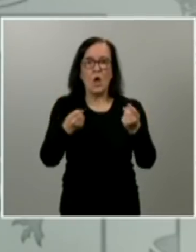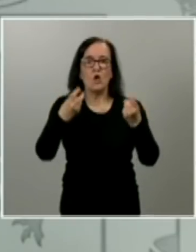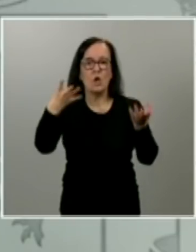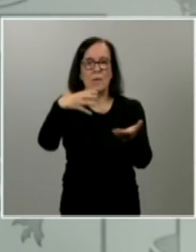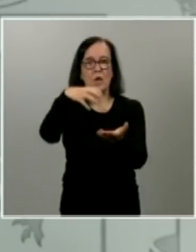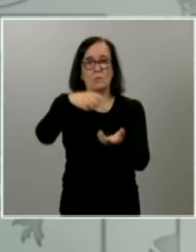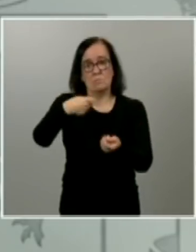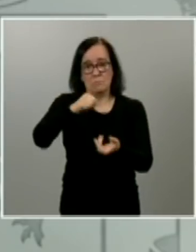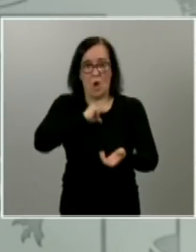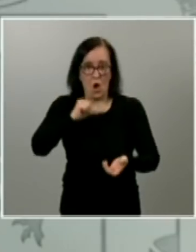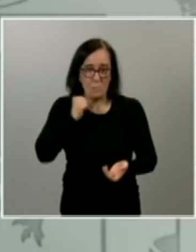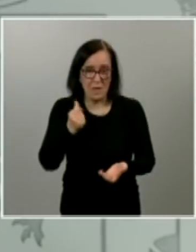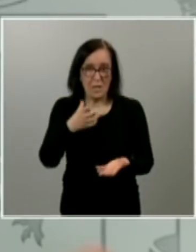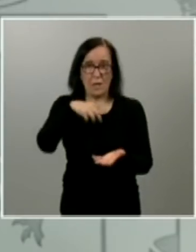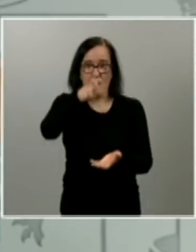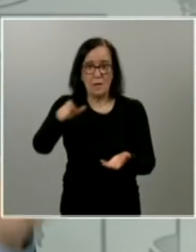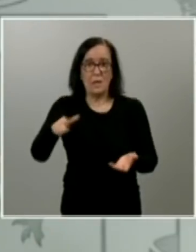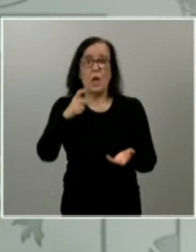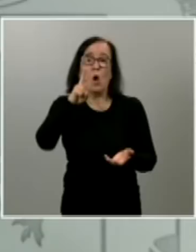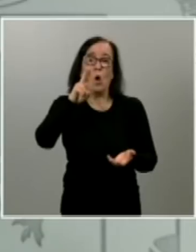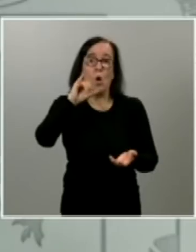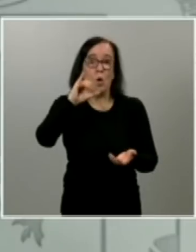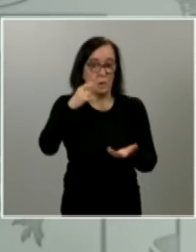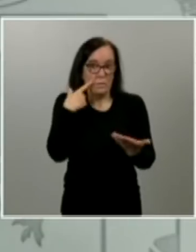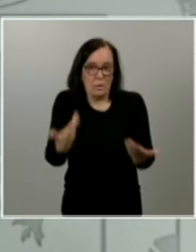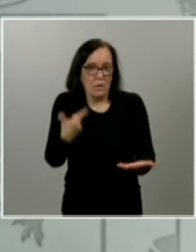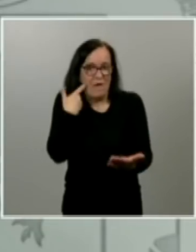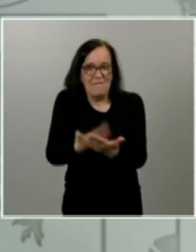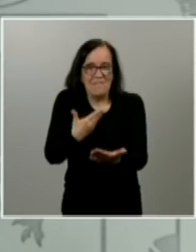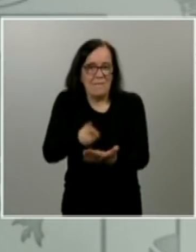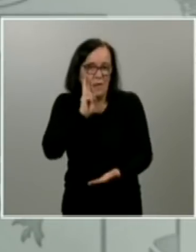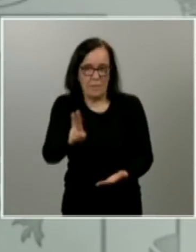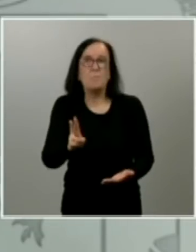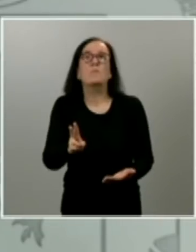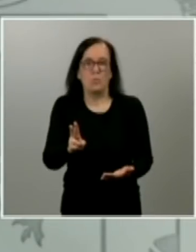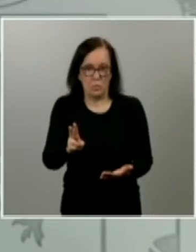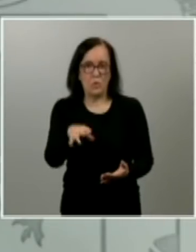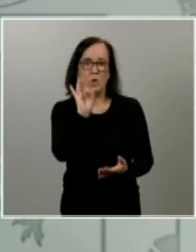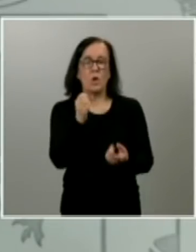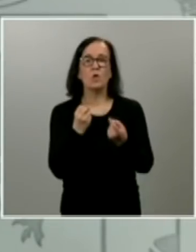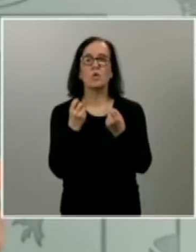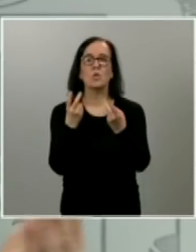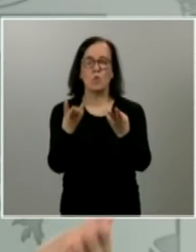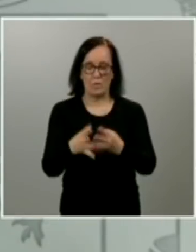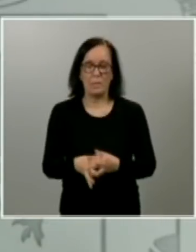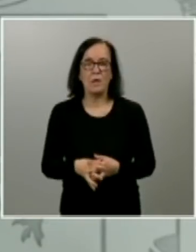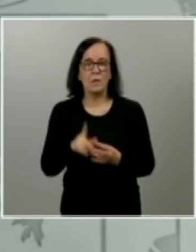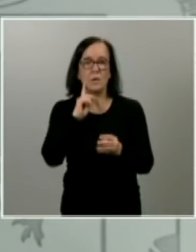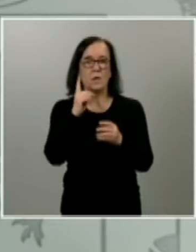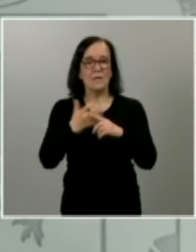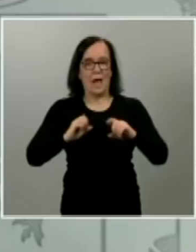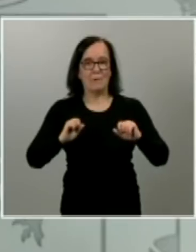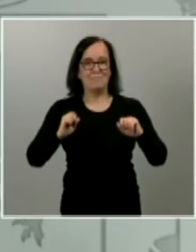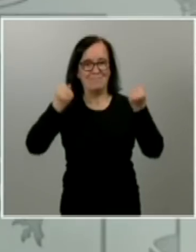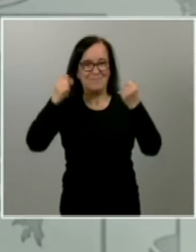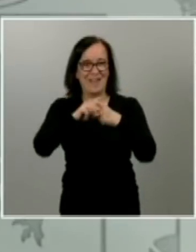número también de ingresados en UCI bueno lo estamos viendo también afortunadamente con el número de curados que ya representa casi un